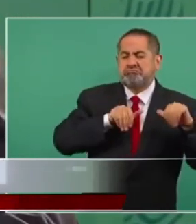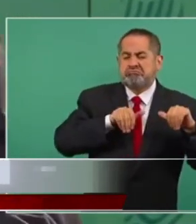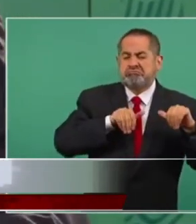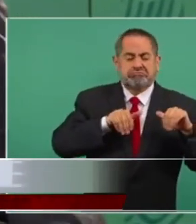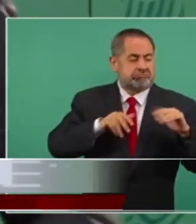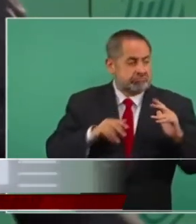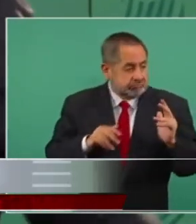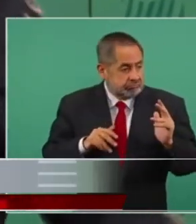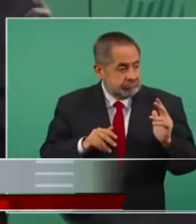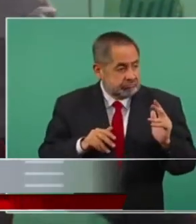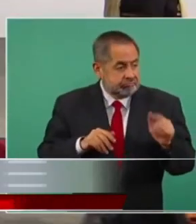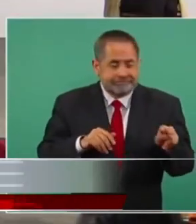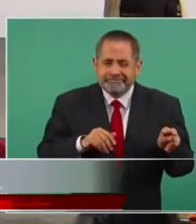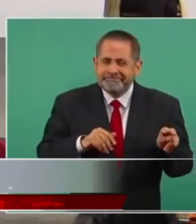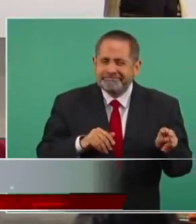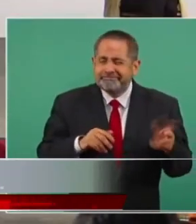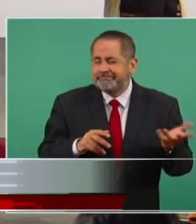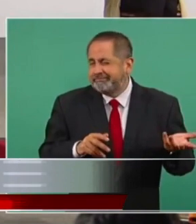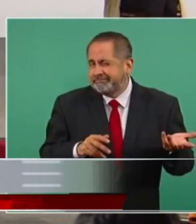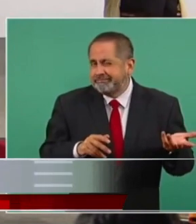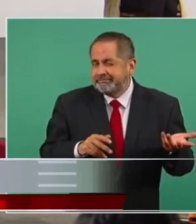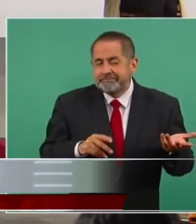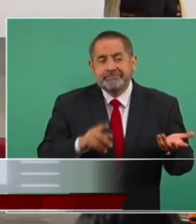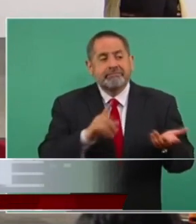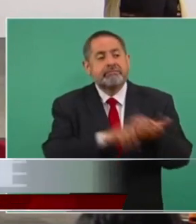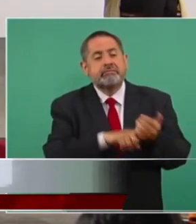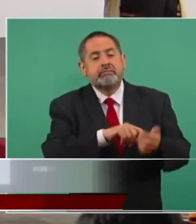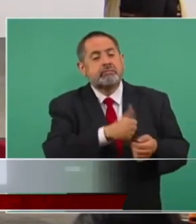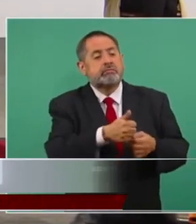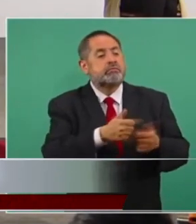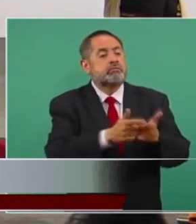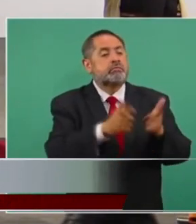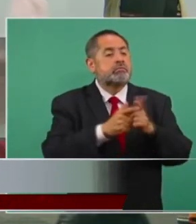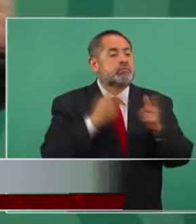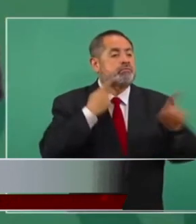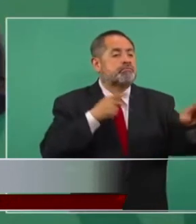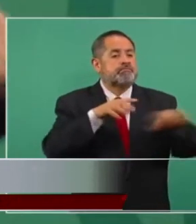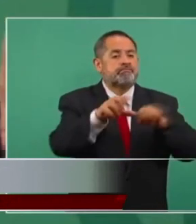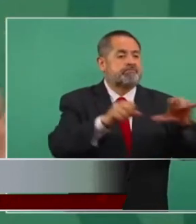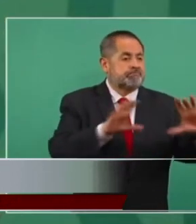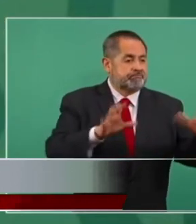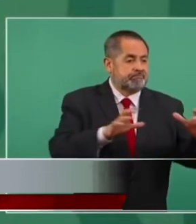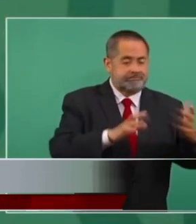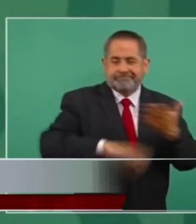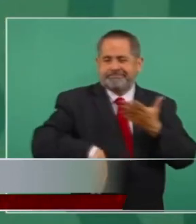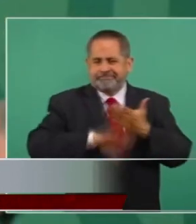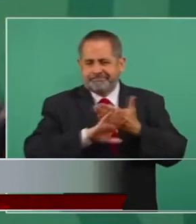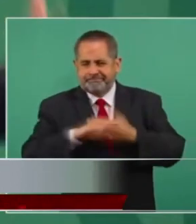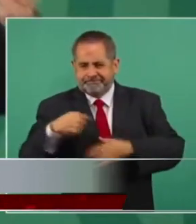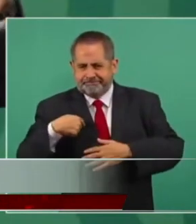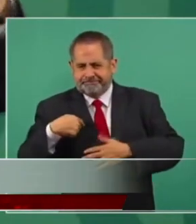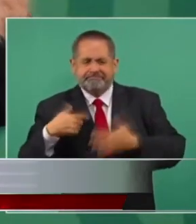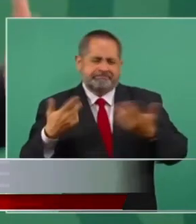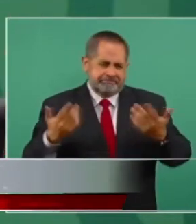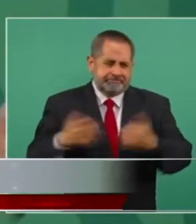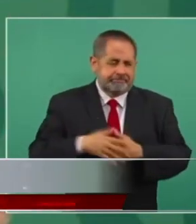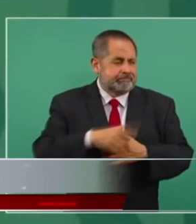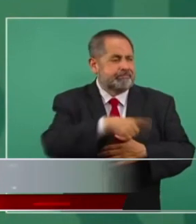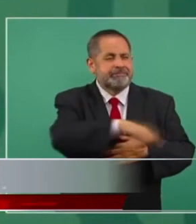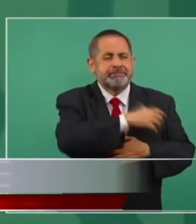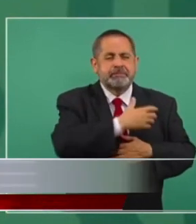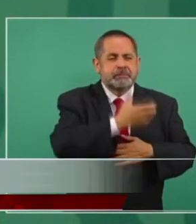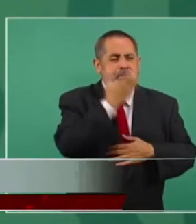y seguramente todos los partidos que unió en contra de nosotros los partidos conservadores